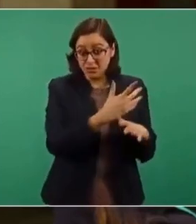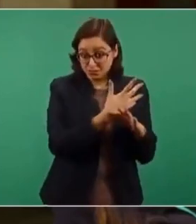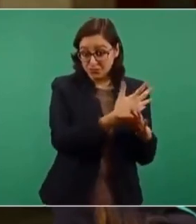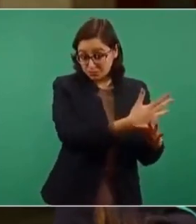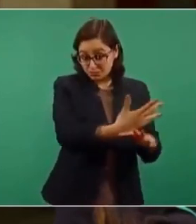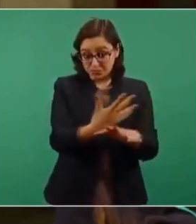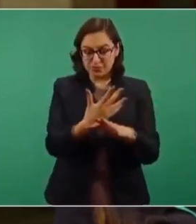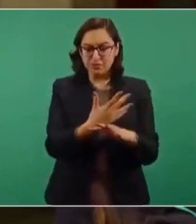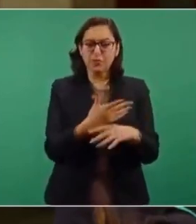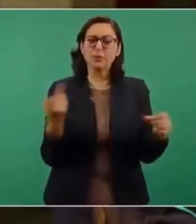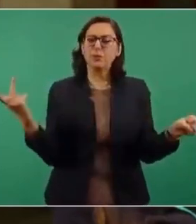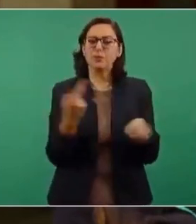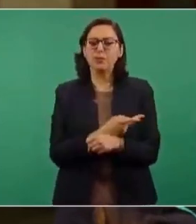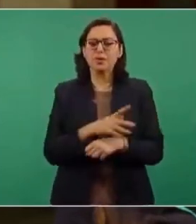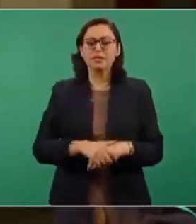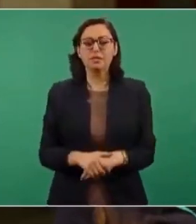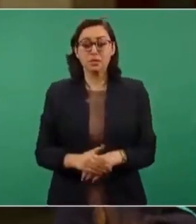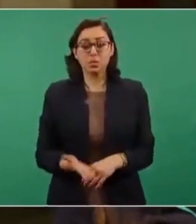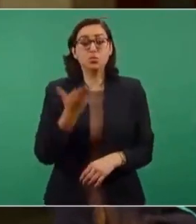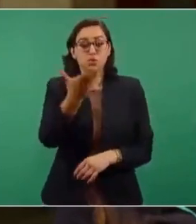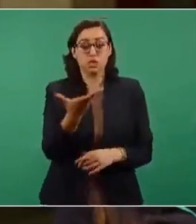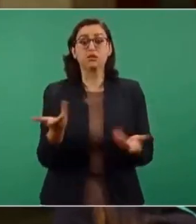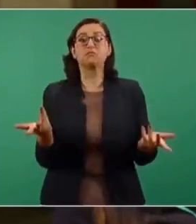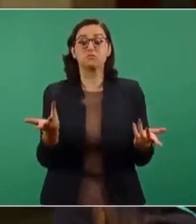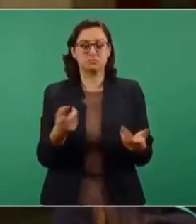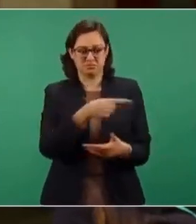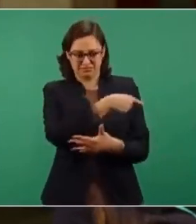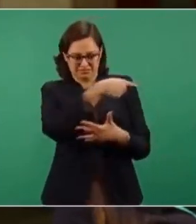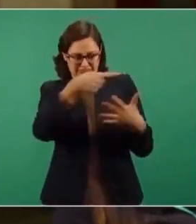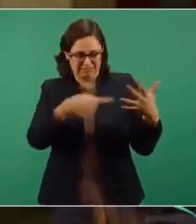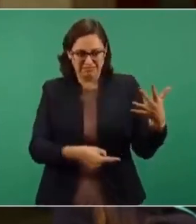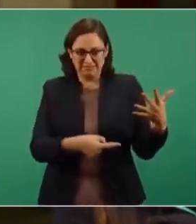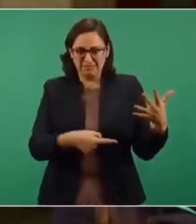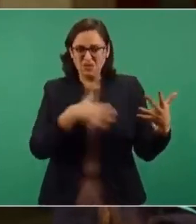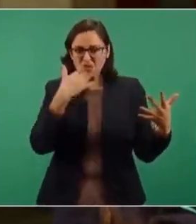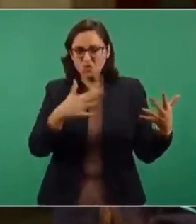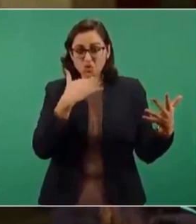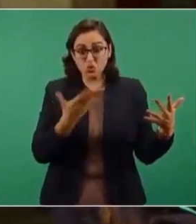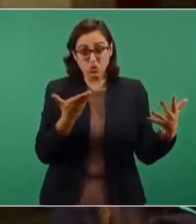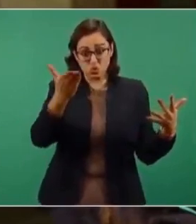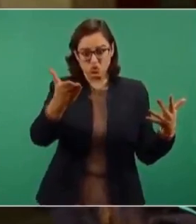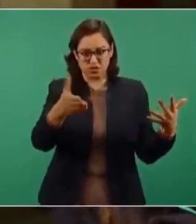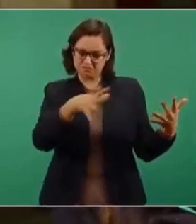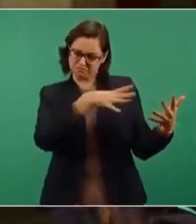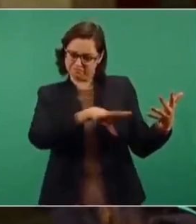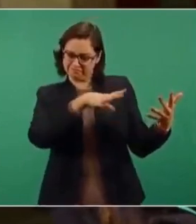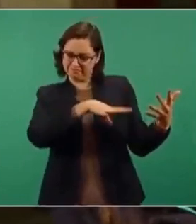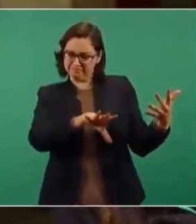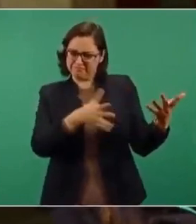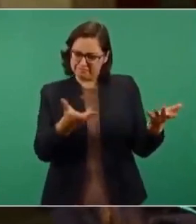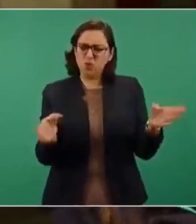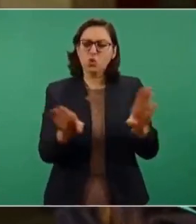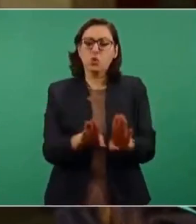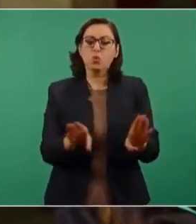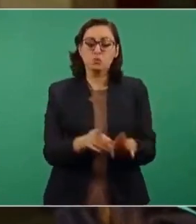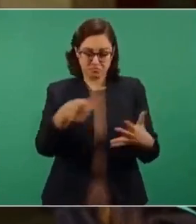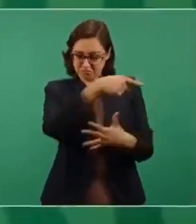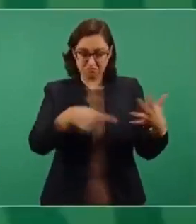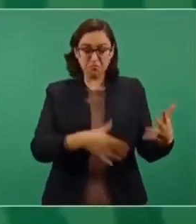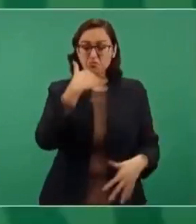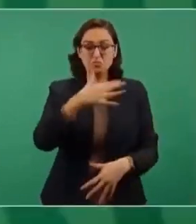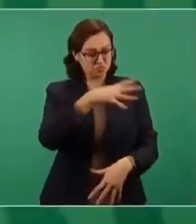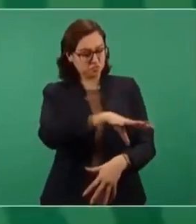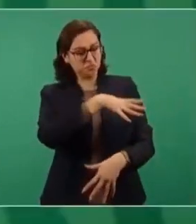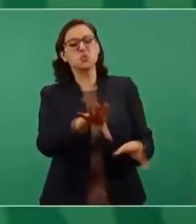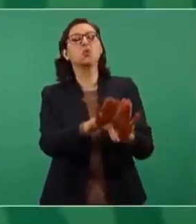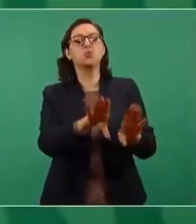Mi pregunta es, ¿cómo se va a sacudir usted a estos delegados, subdelegados, coordinadores regionales que están dedicados a la corrupción? Es muy